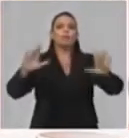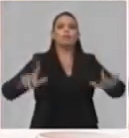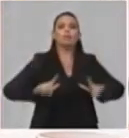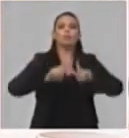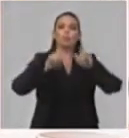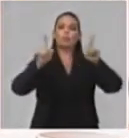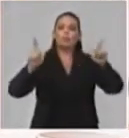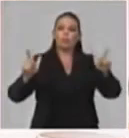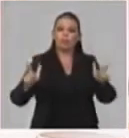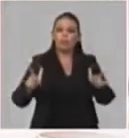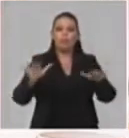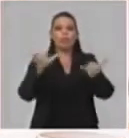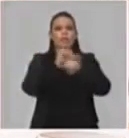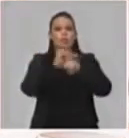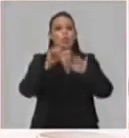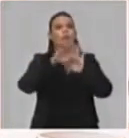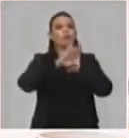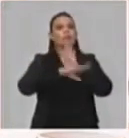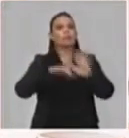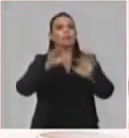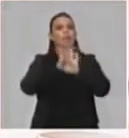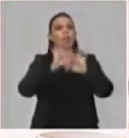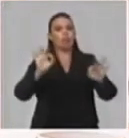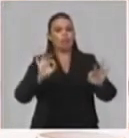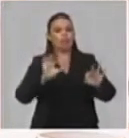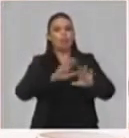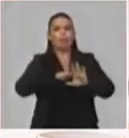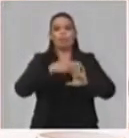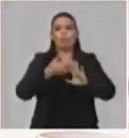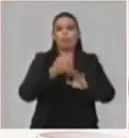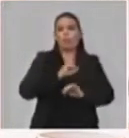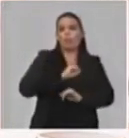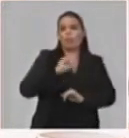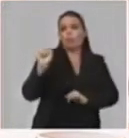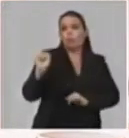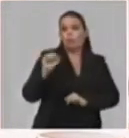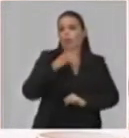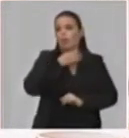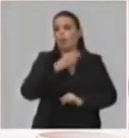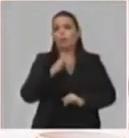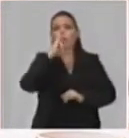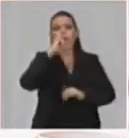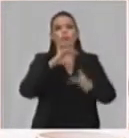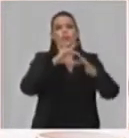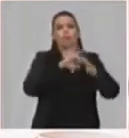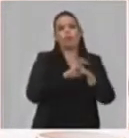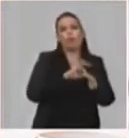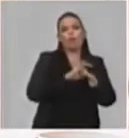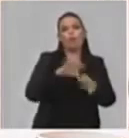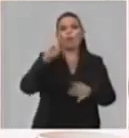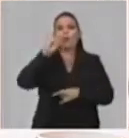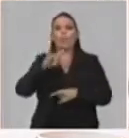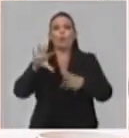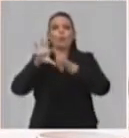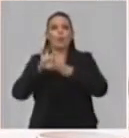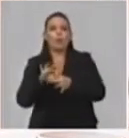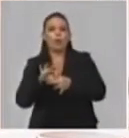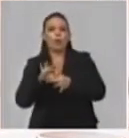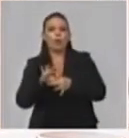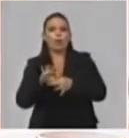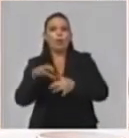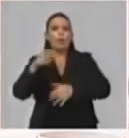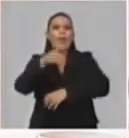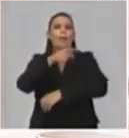culminado el curso escolar de 19-20, el que se gradúa de sexto, de noveno, de preuniversitario, el de la escuela